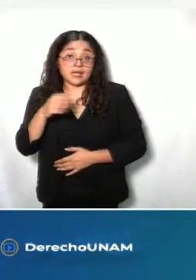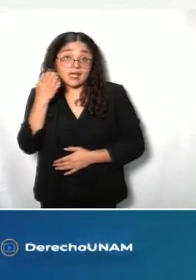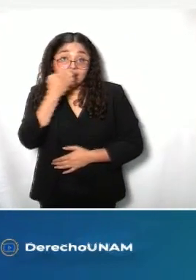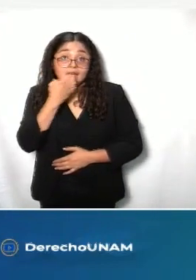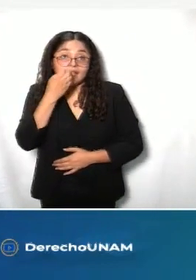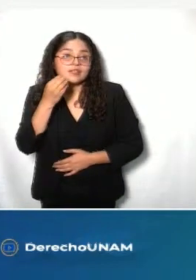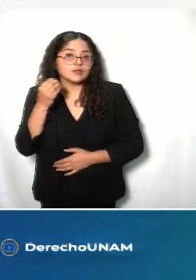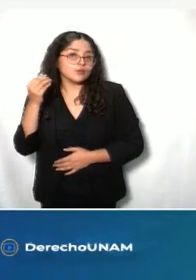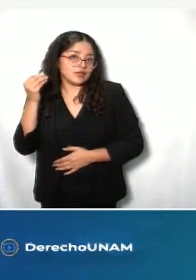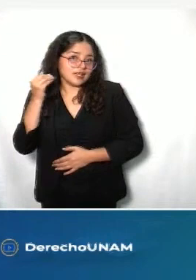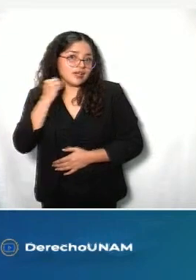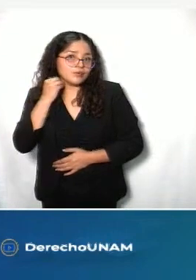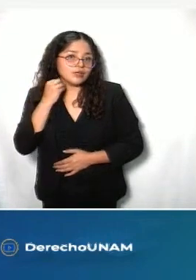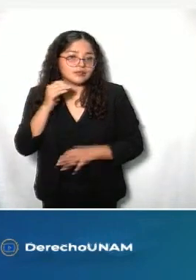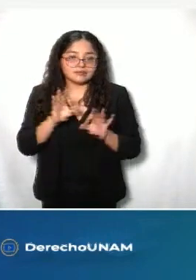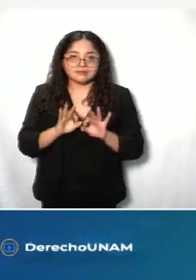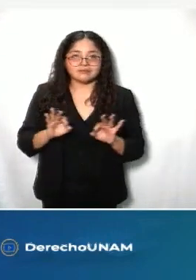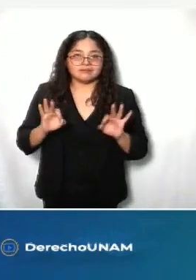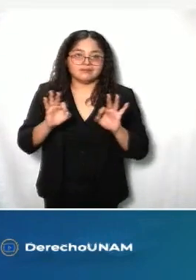es un verdadero honor